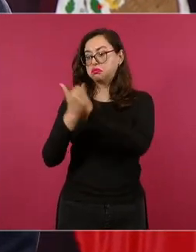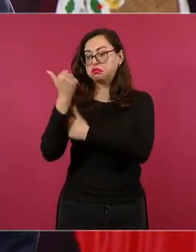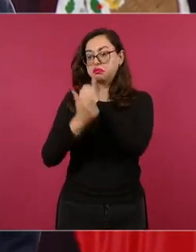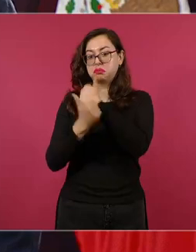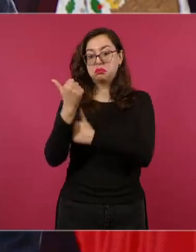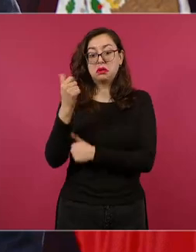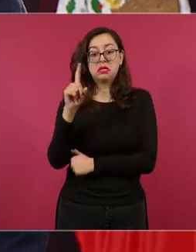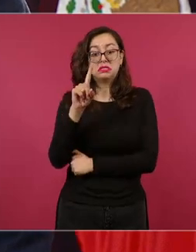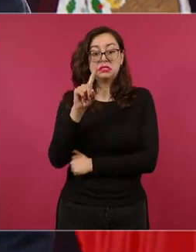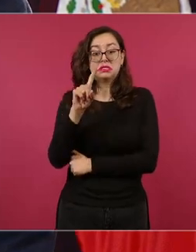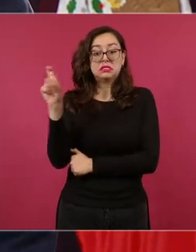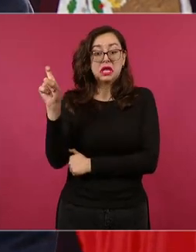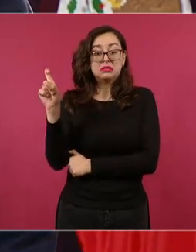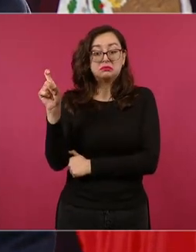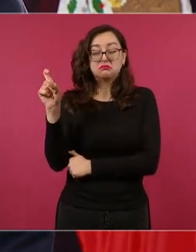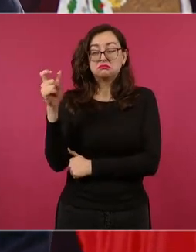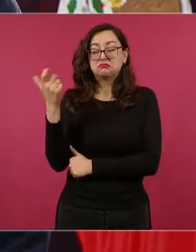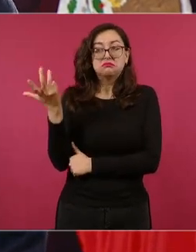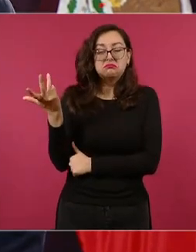10 veces más